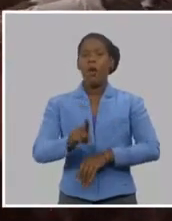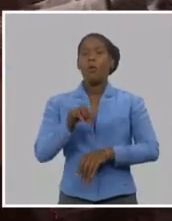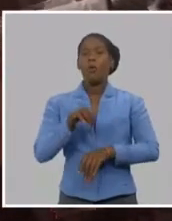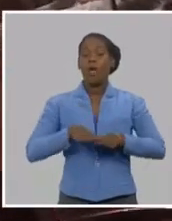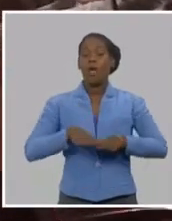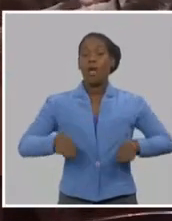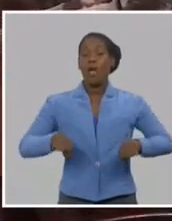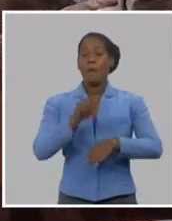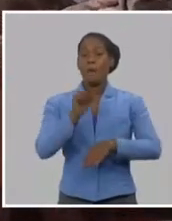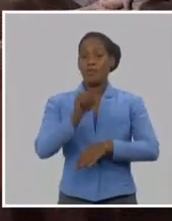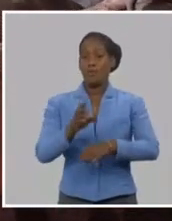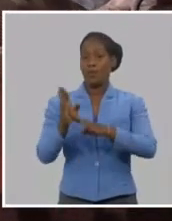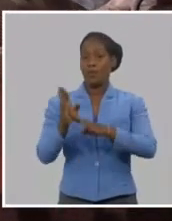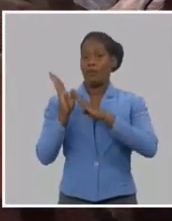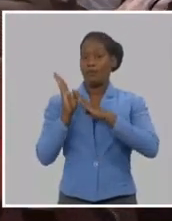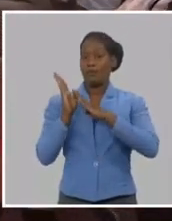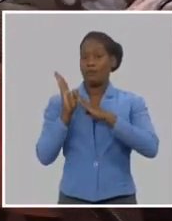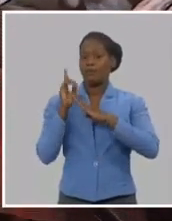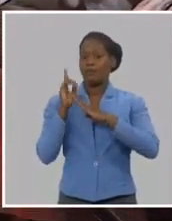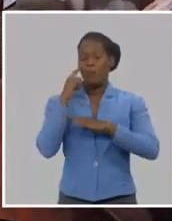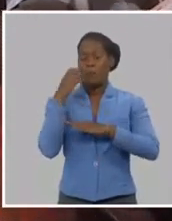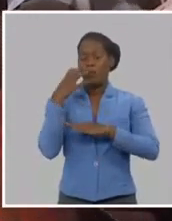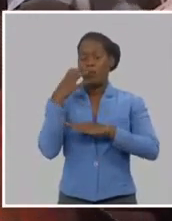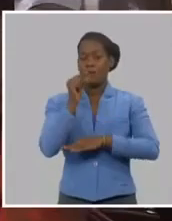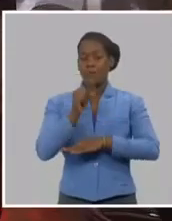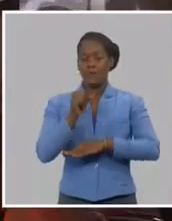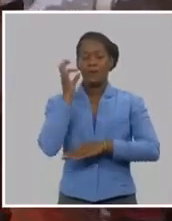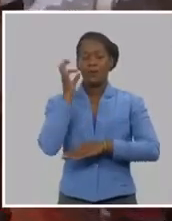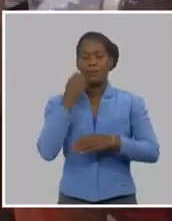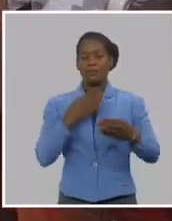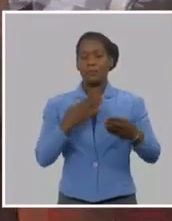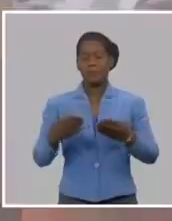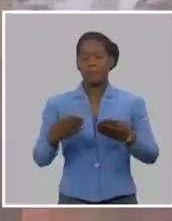redonda. Oscar Figueredo nos tiene una joven invitada y nos la estará presentando.